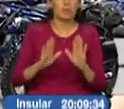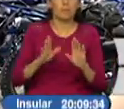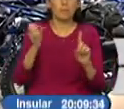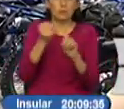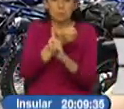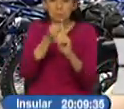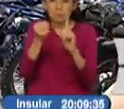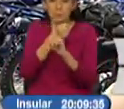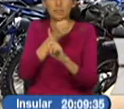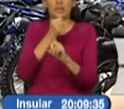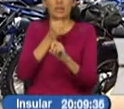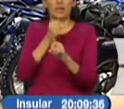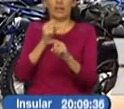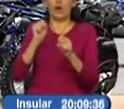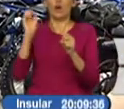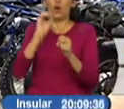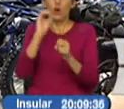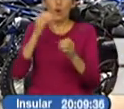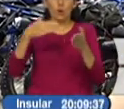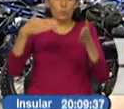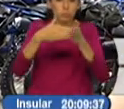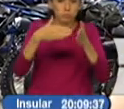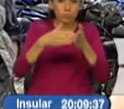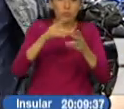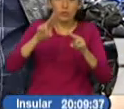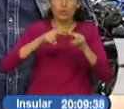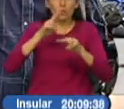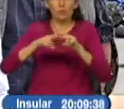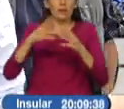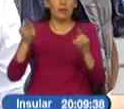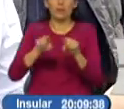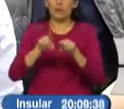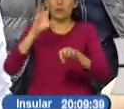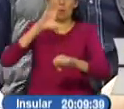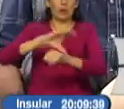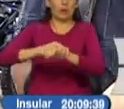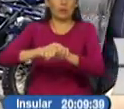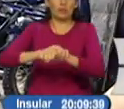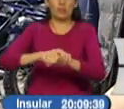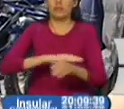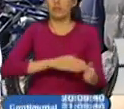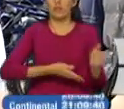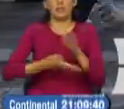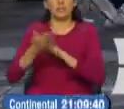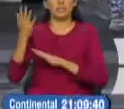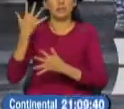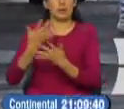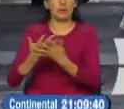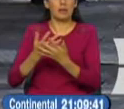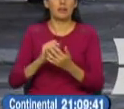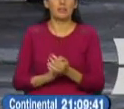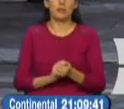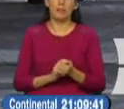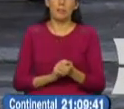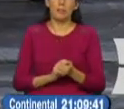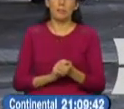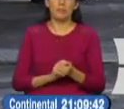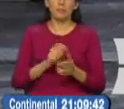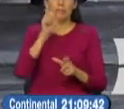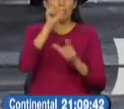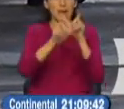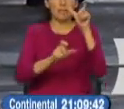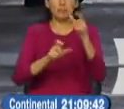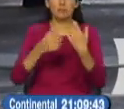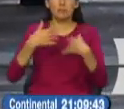una situación que intenten bloquear el normal tránsito, van a ser detenidas y trasladadas a Fragán. Para la ciudadanía, que diariamente